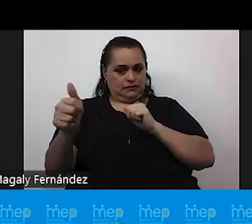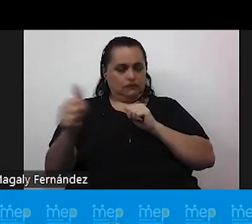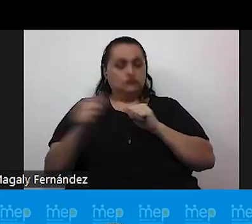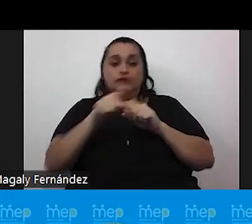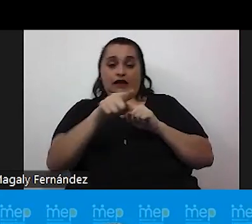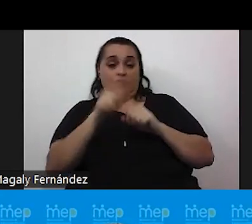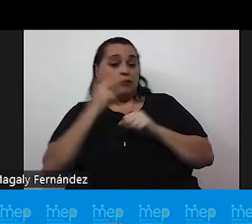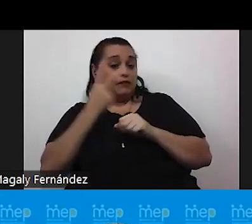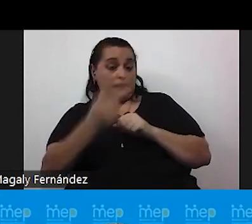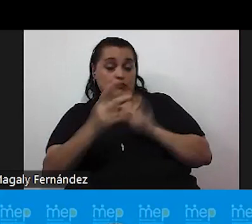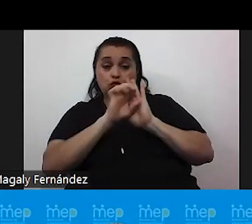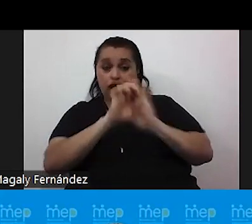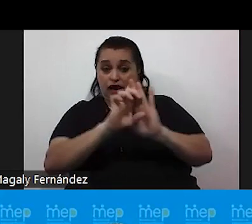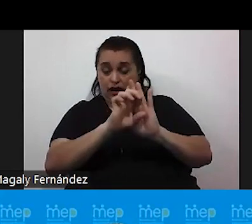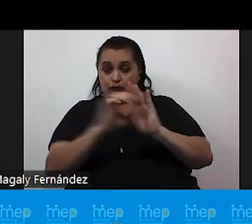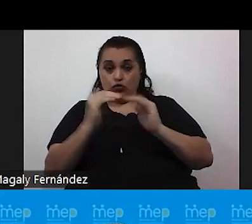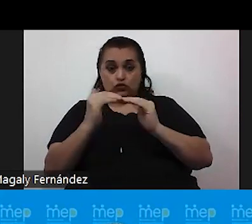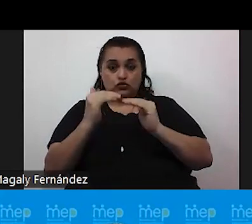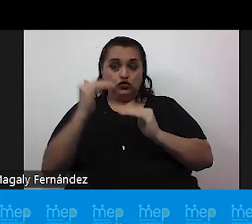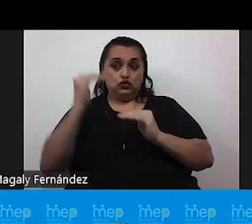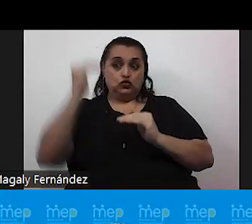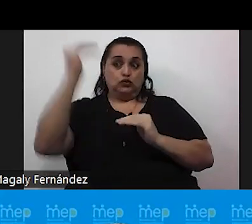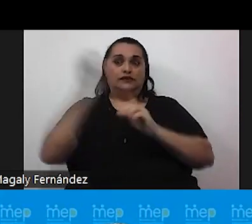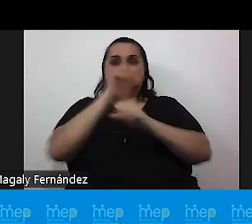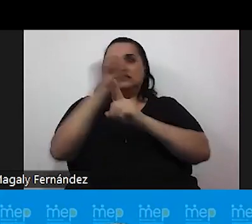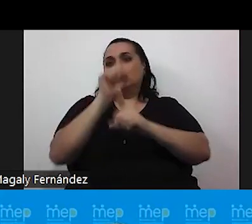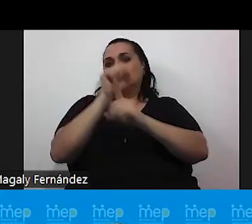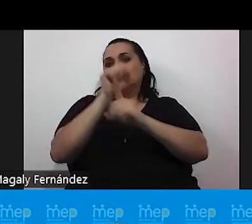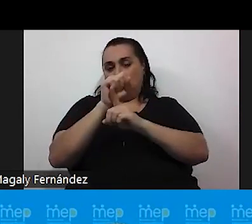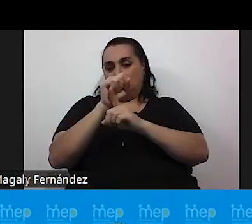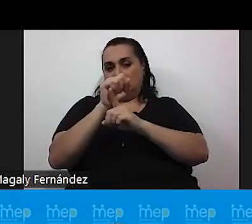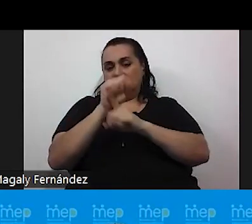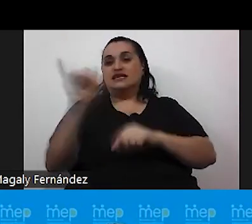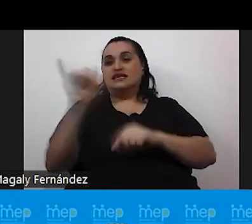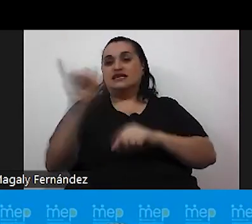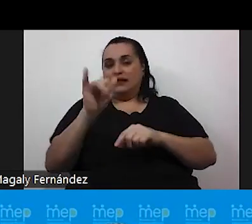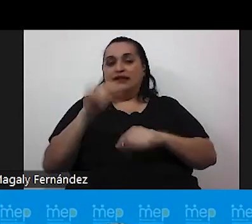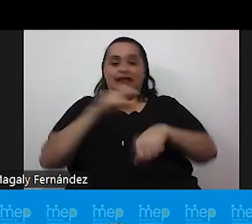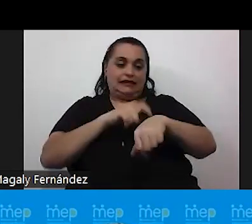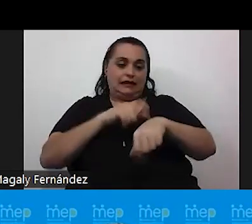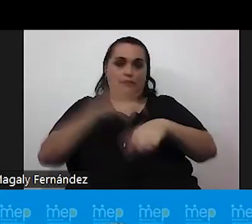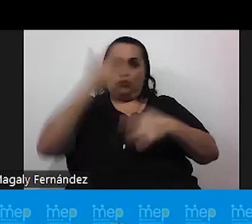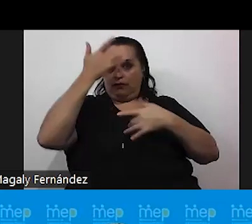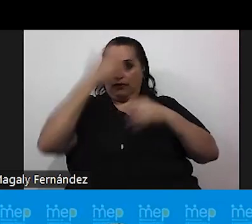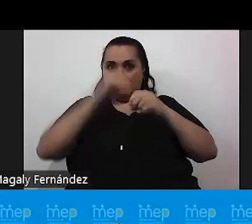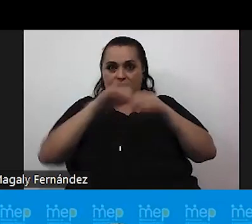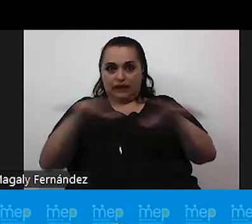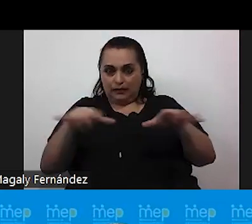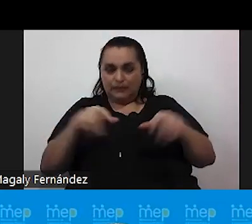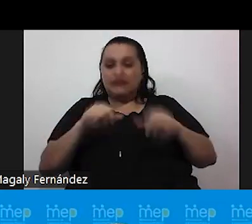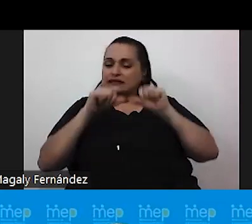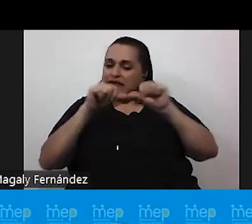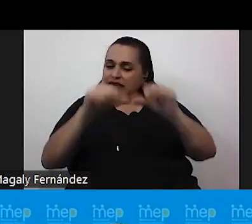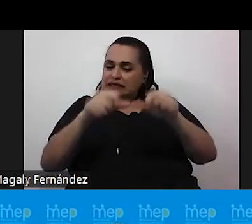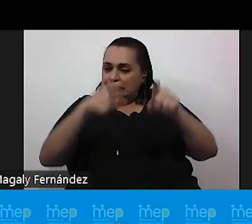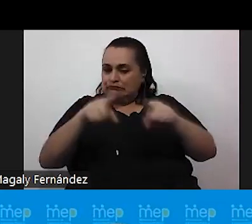por ejemplo algún incremento en algunas situaciones inclusive hasta en periodo de pandemia se siguieron dando estos casos